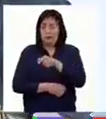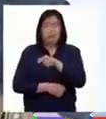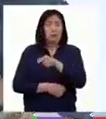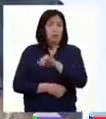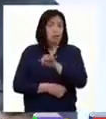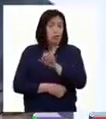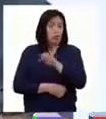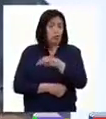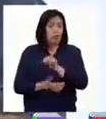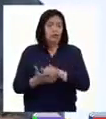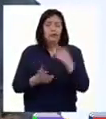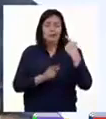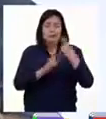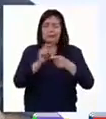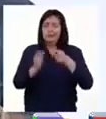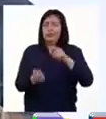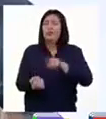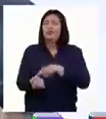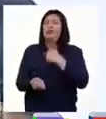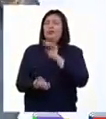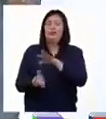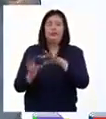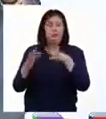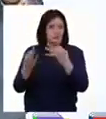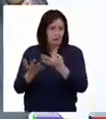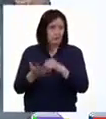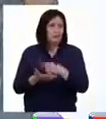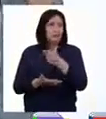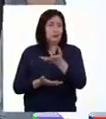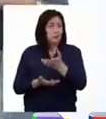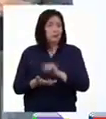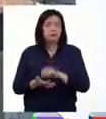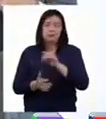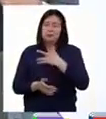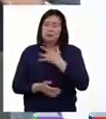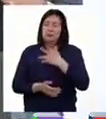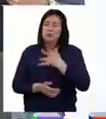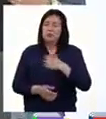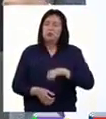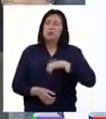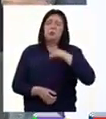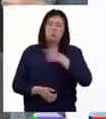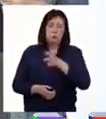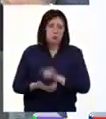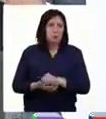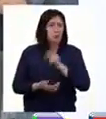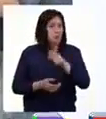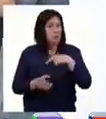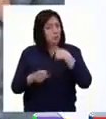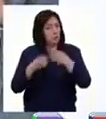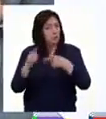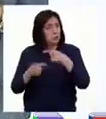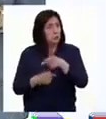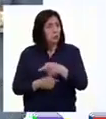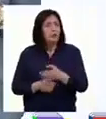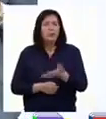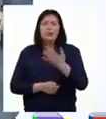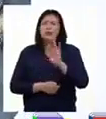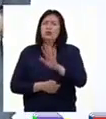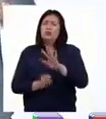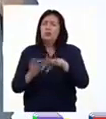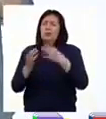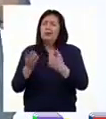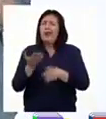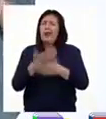aprendió sobre las tradiciones y costumbres de su familia de las cuales se siente orgulloso. Él contó que este es un arte que su